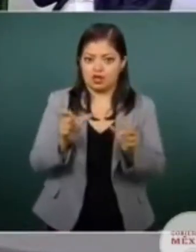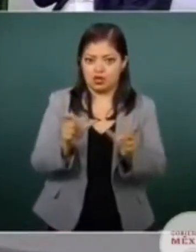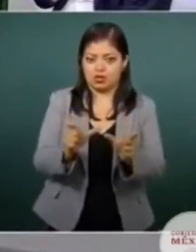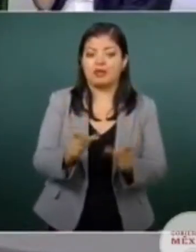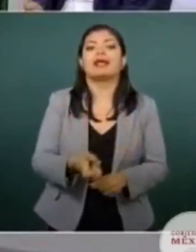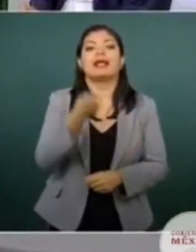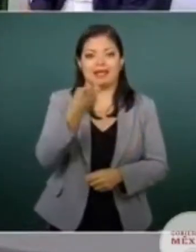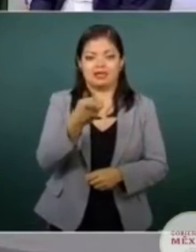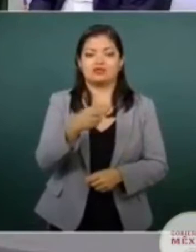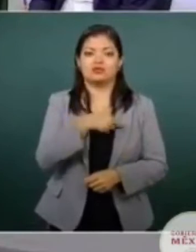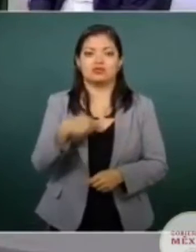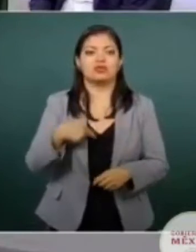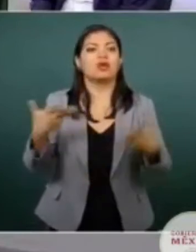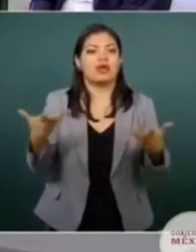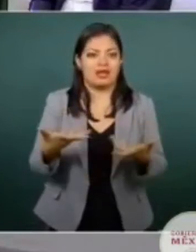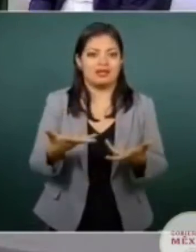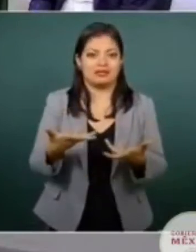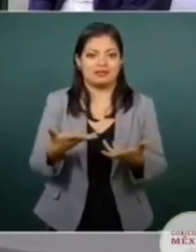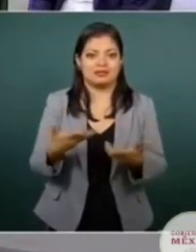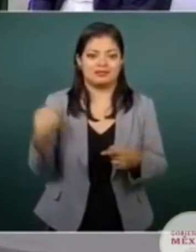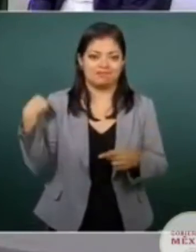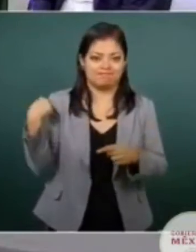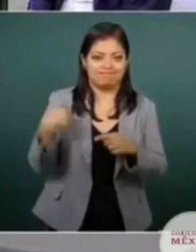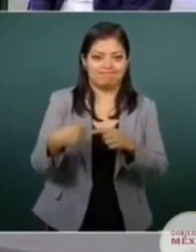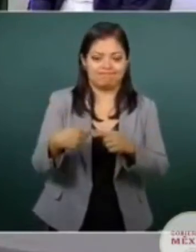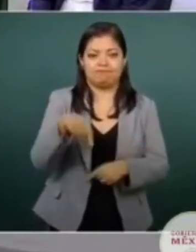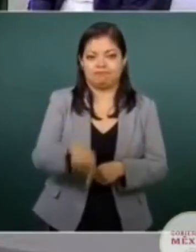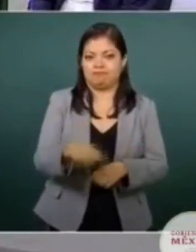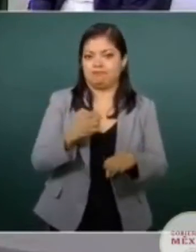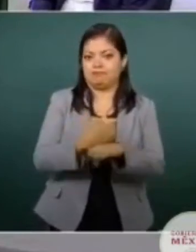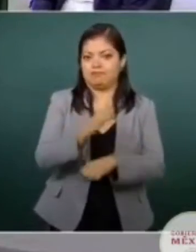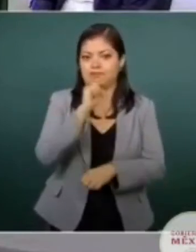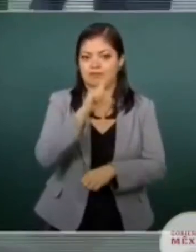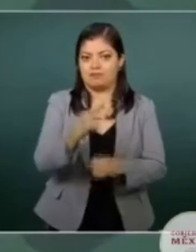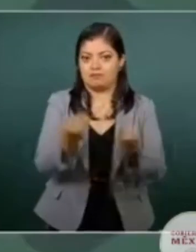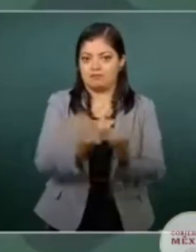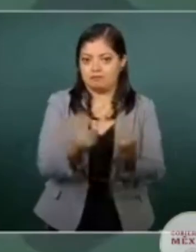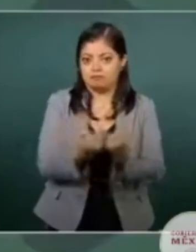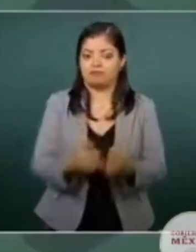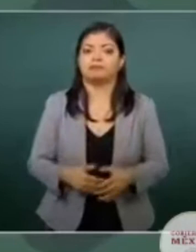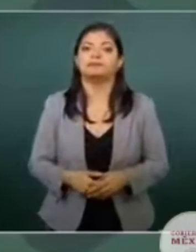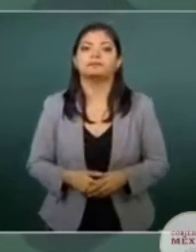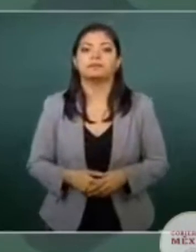en el caso de Jalisco. Vamos a